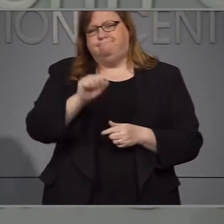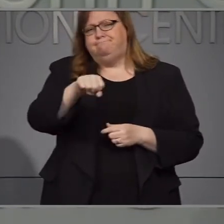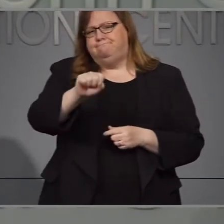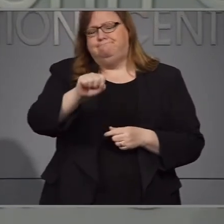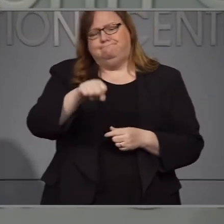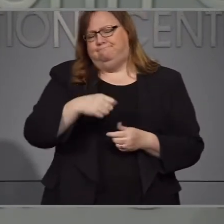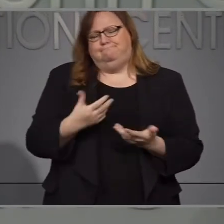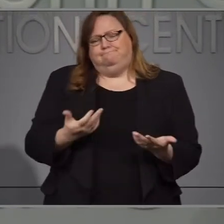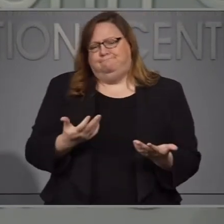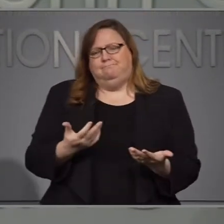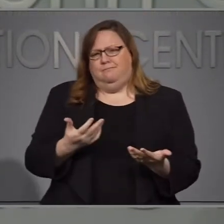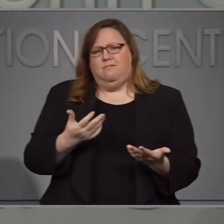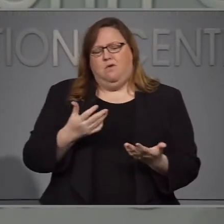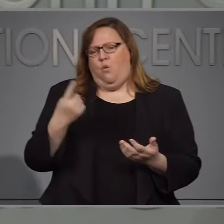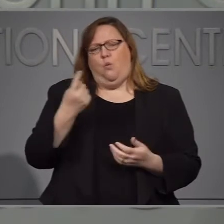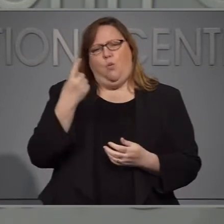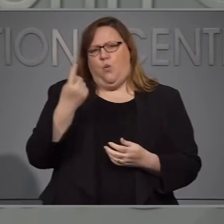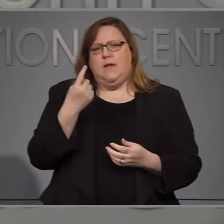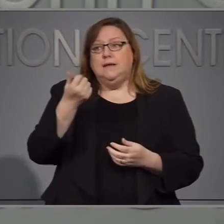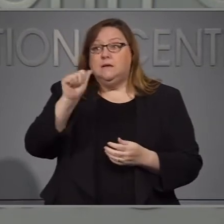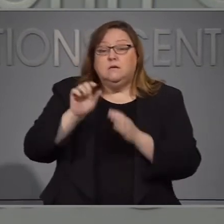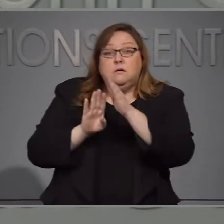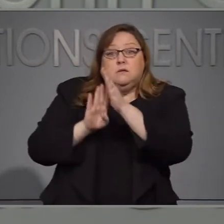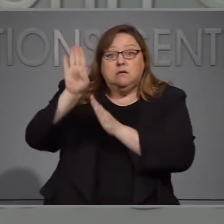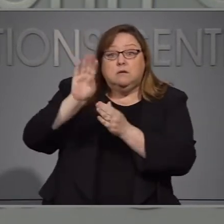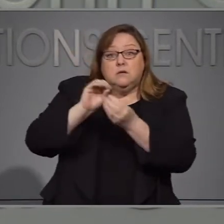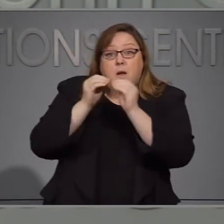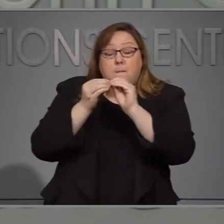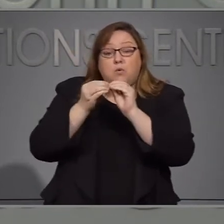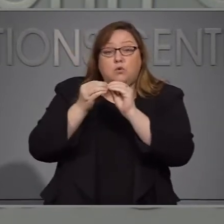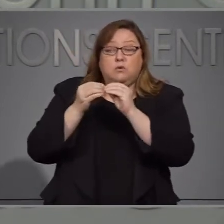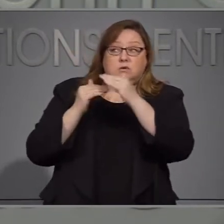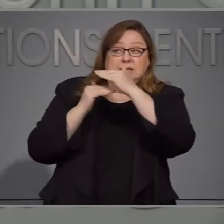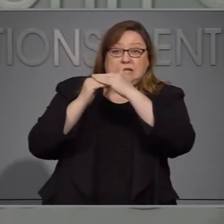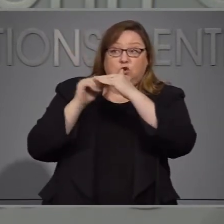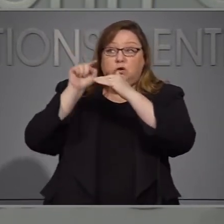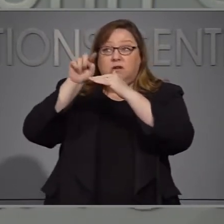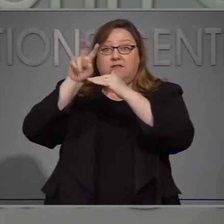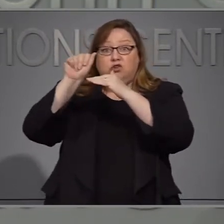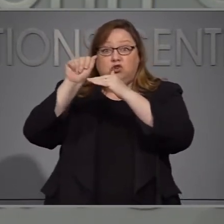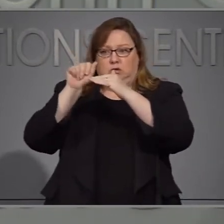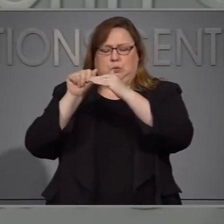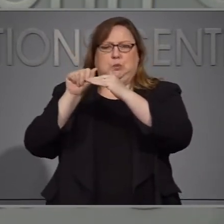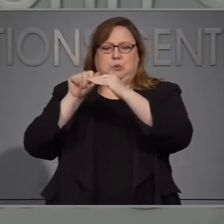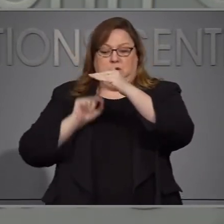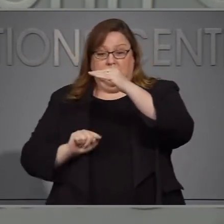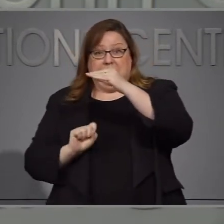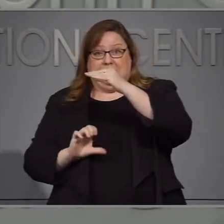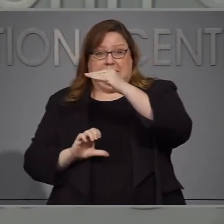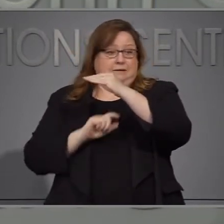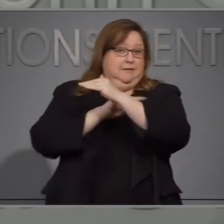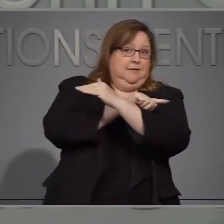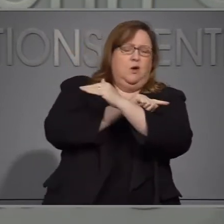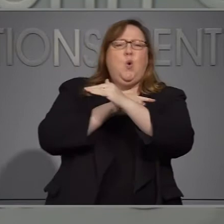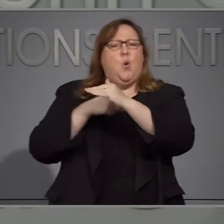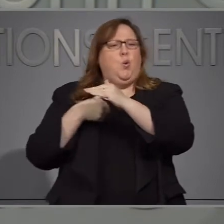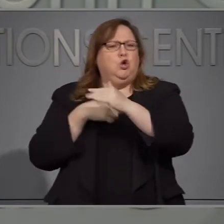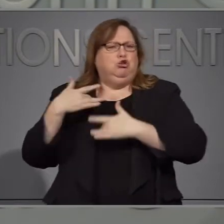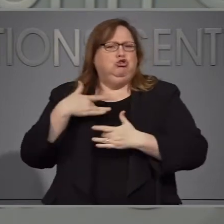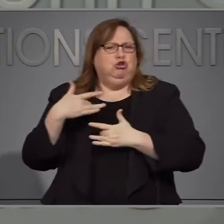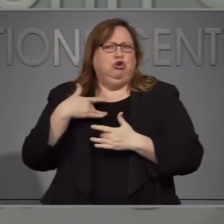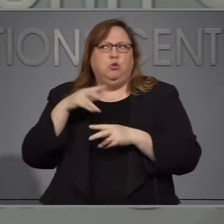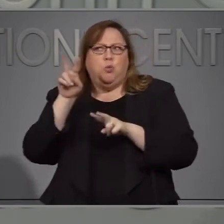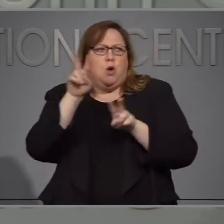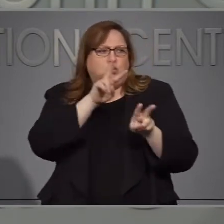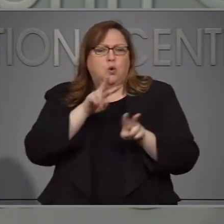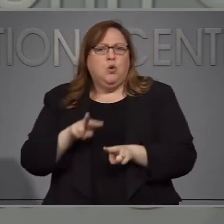de fronteras siento siempre nos preocupa cuando hay una alza en los estados alrededor de nosotros estamos viendo esto